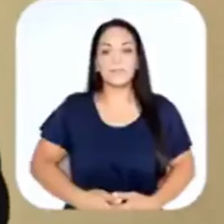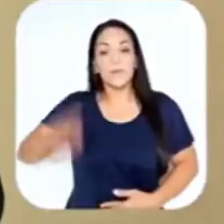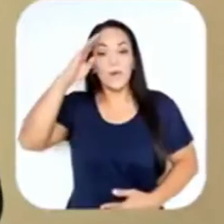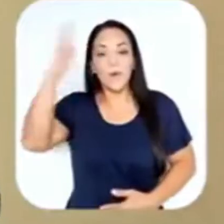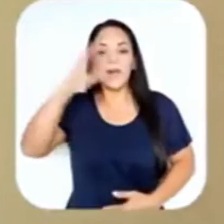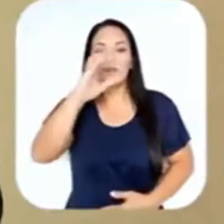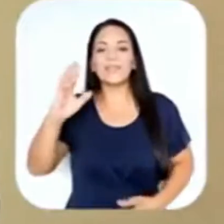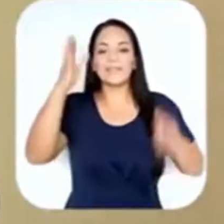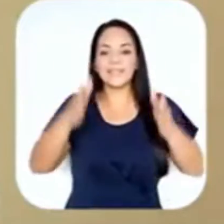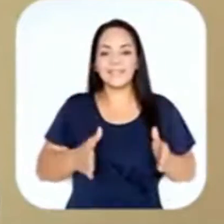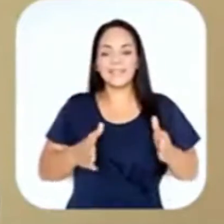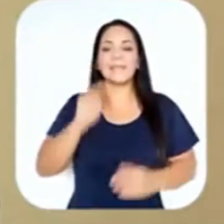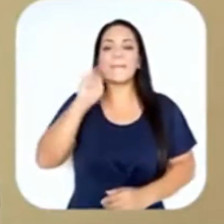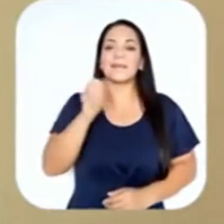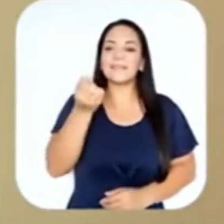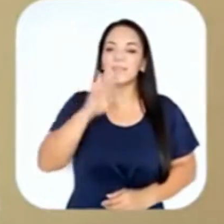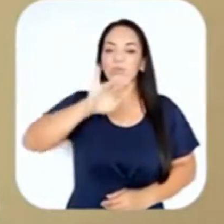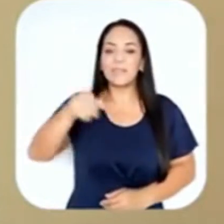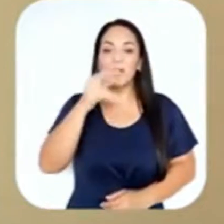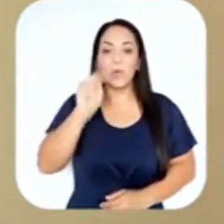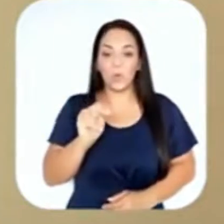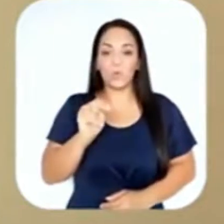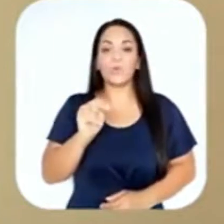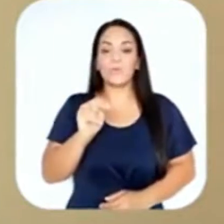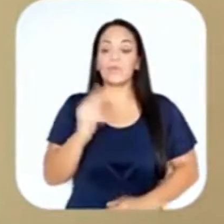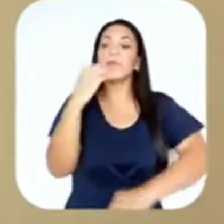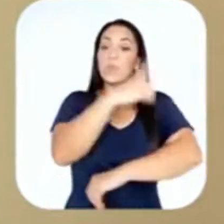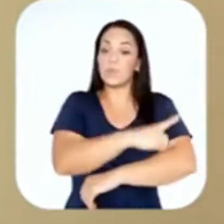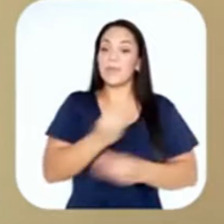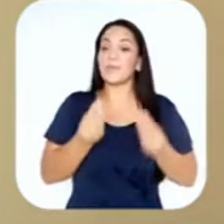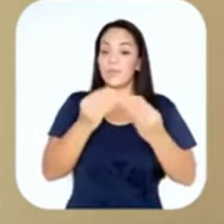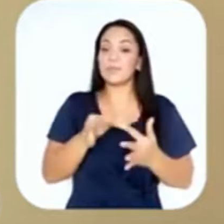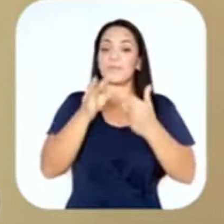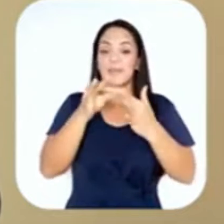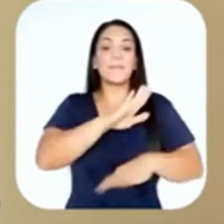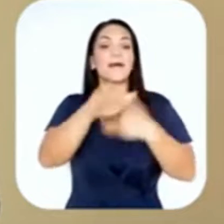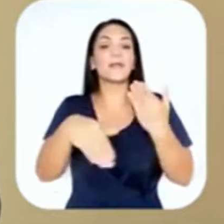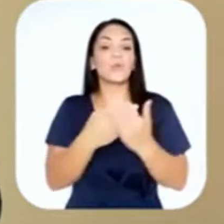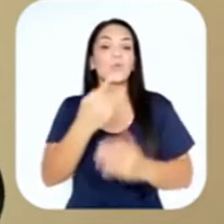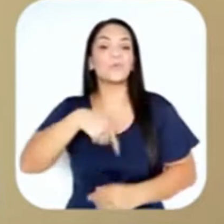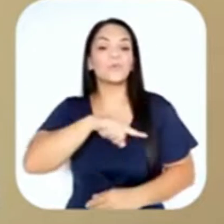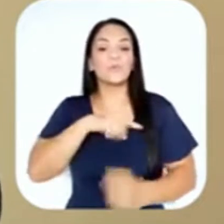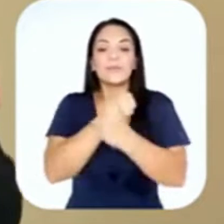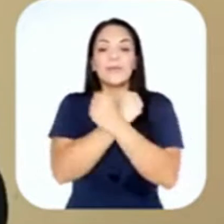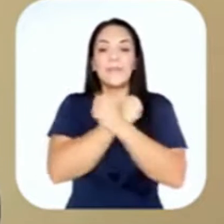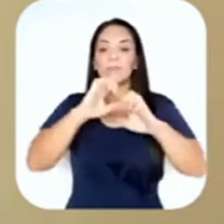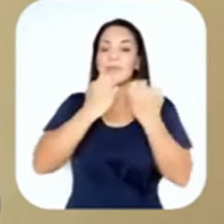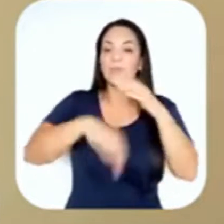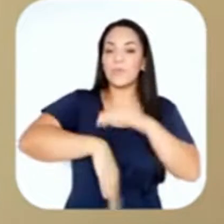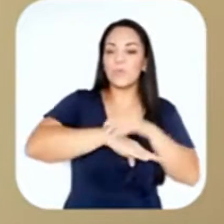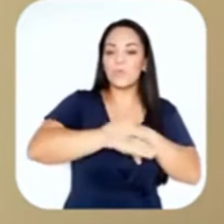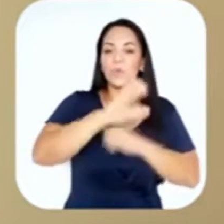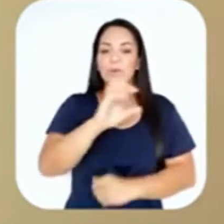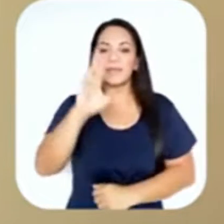Hola chicos, el martes 14 de junio es un día muy especial para todos los que